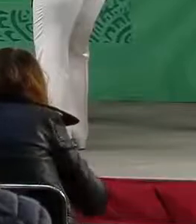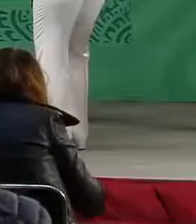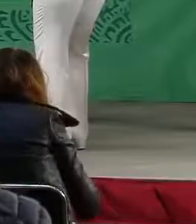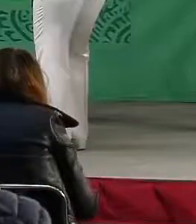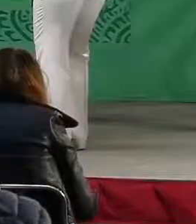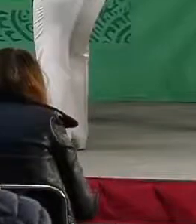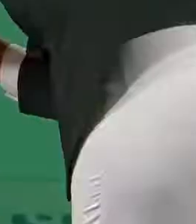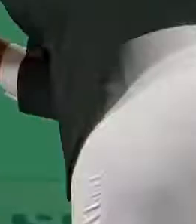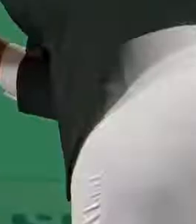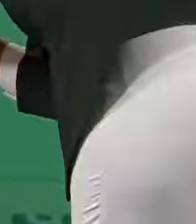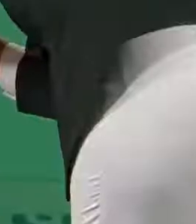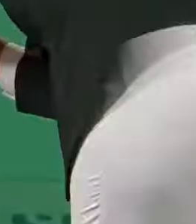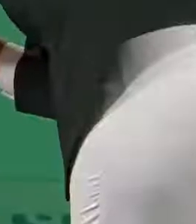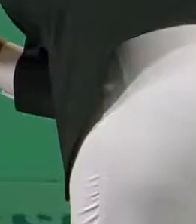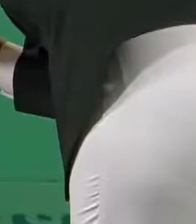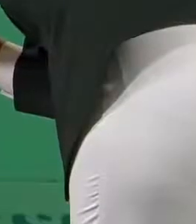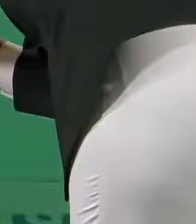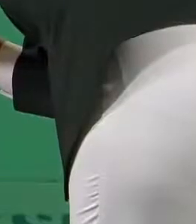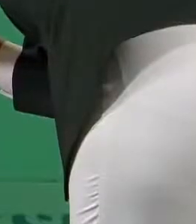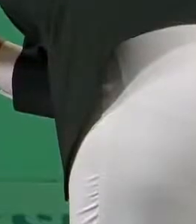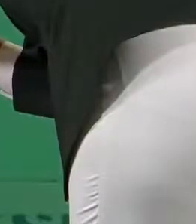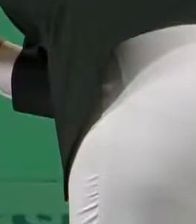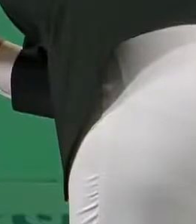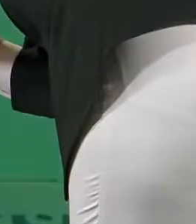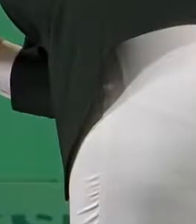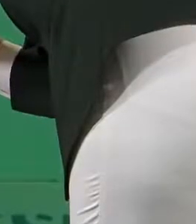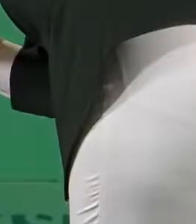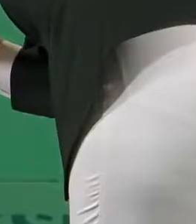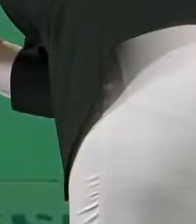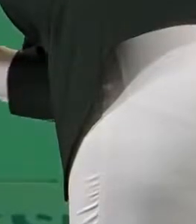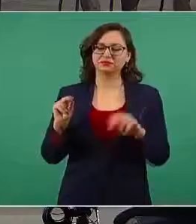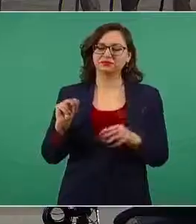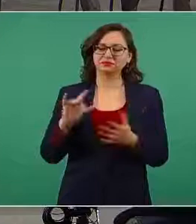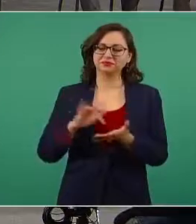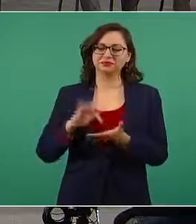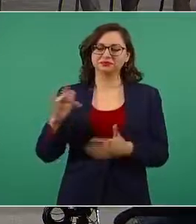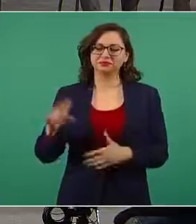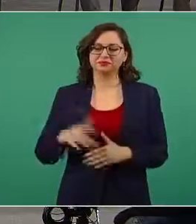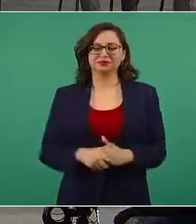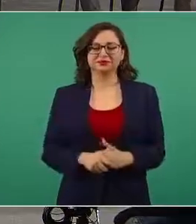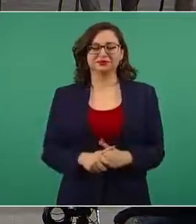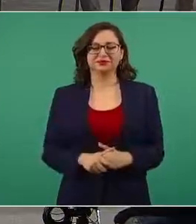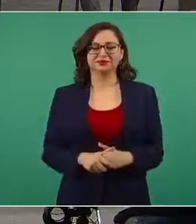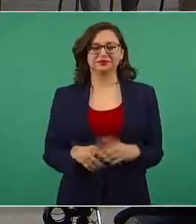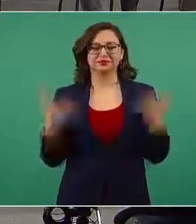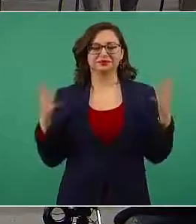¿Sí? ¿Alguna duda? No, muchísimas gracias. Gracias a usted.